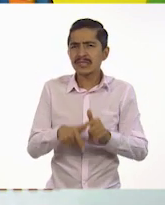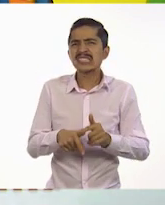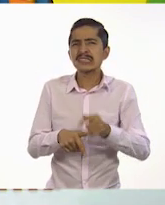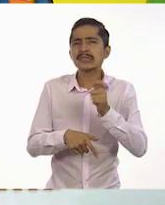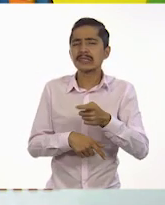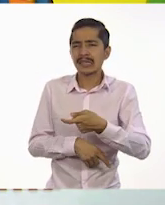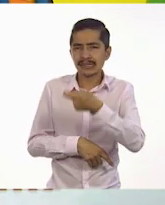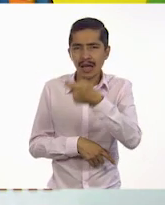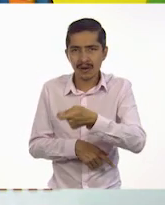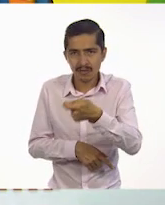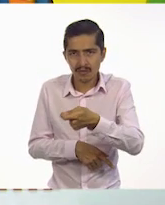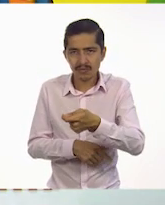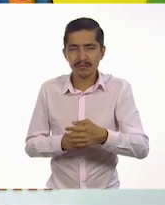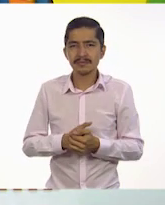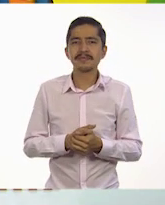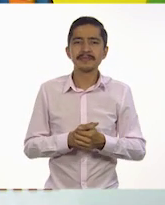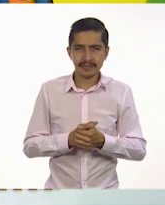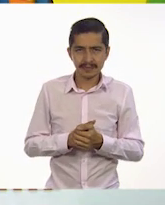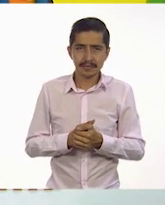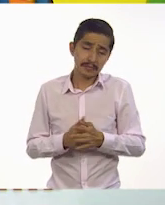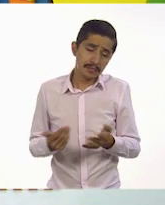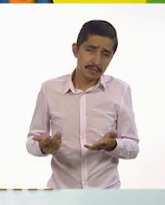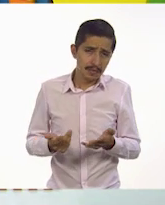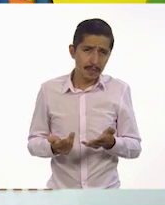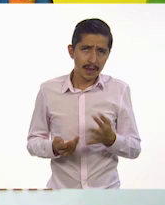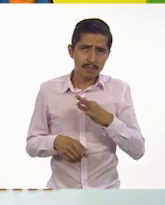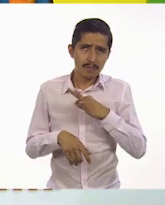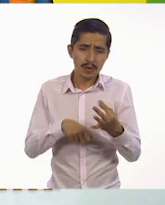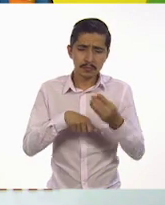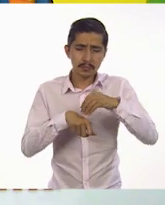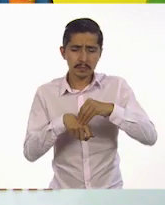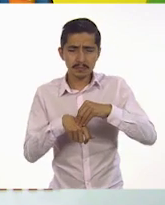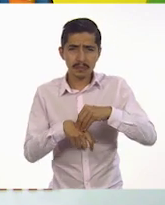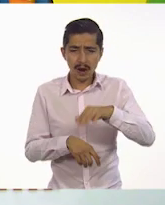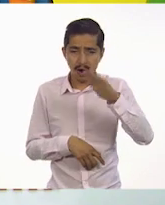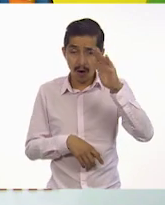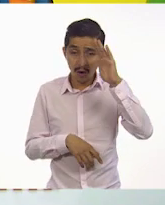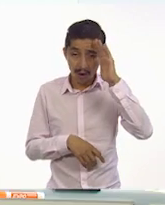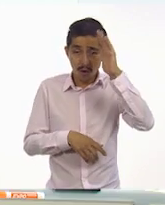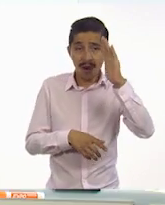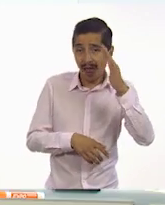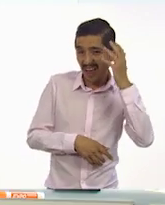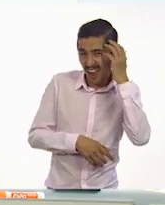saludo. Muy bien. Podemos poner hola, Leona.